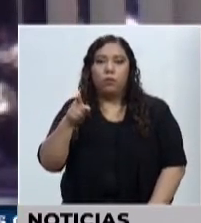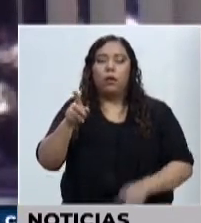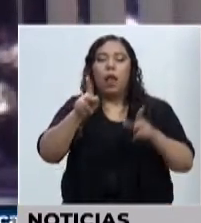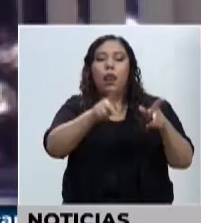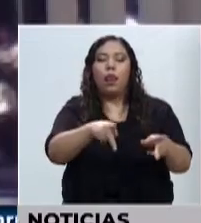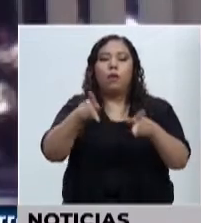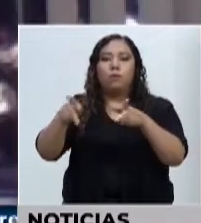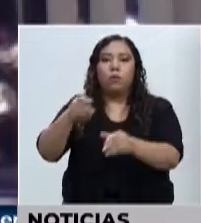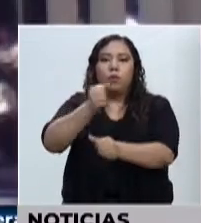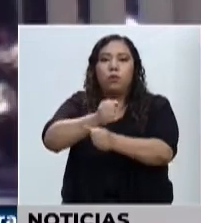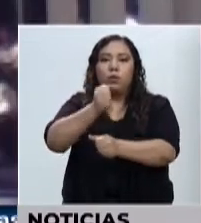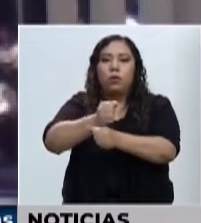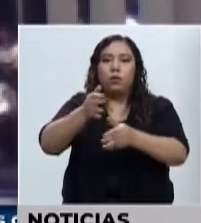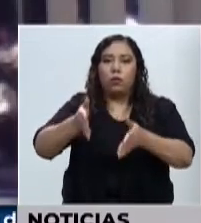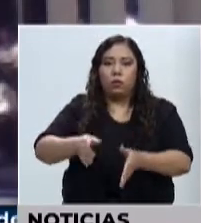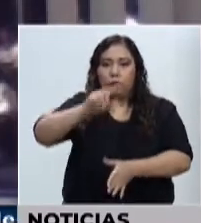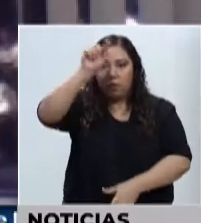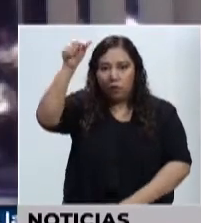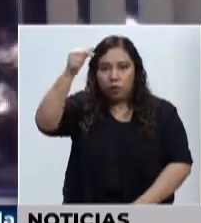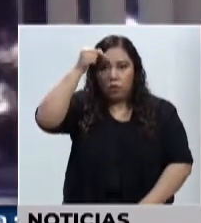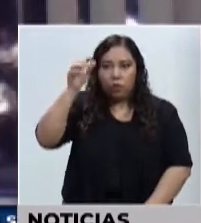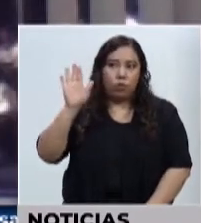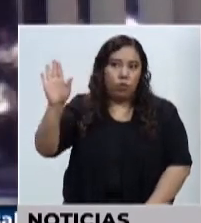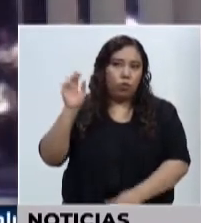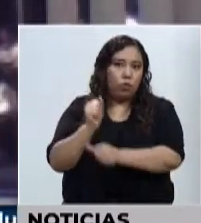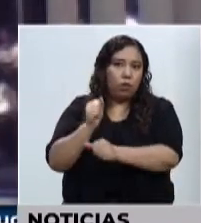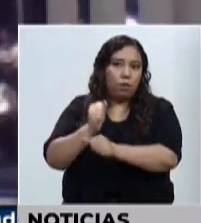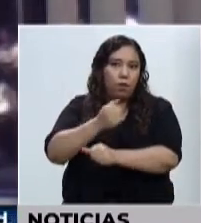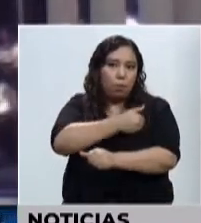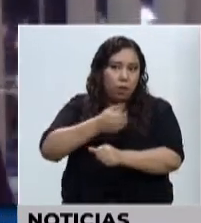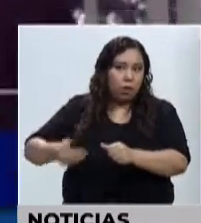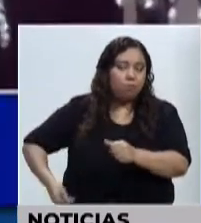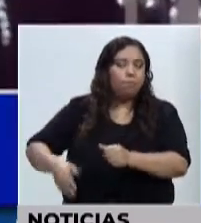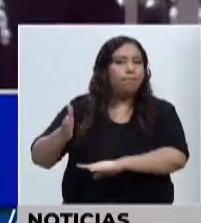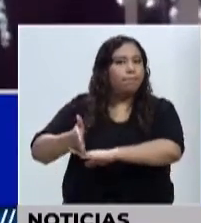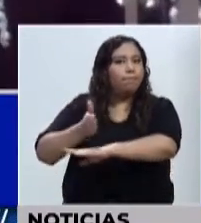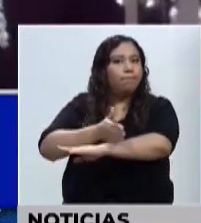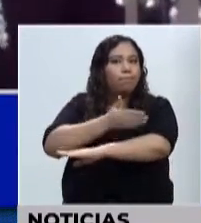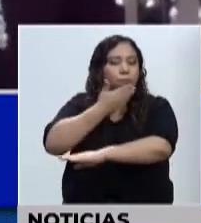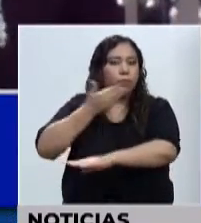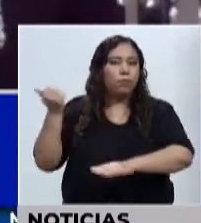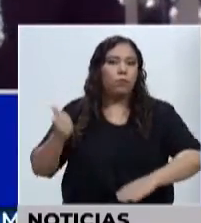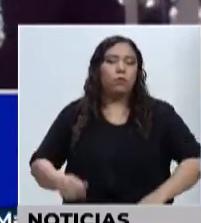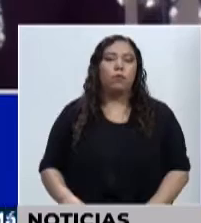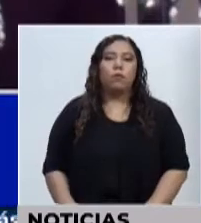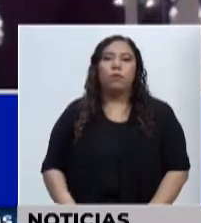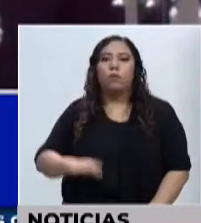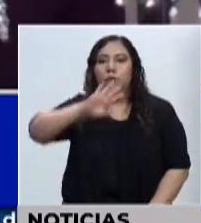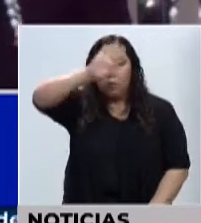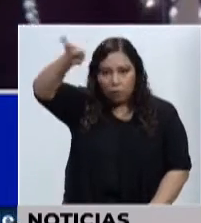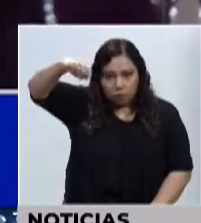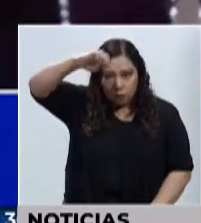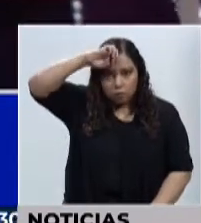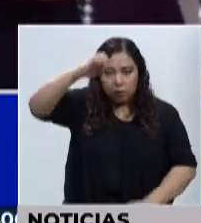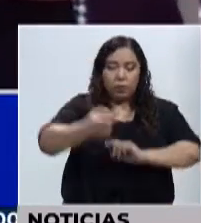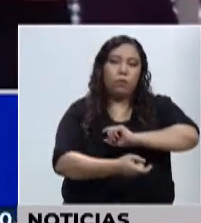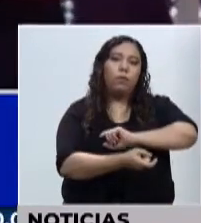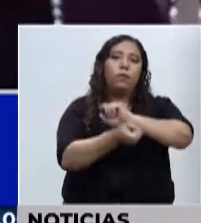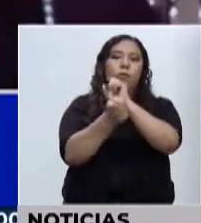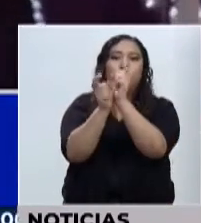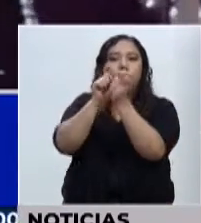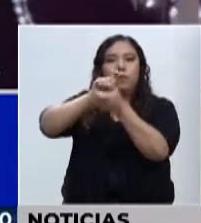su gestión también como presidente. Claro, claro. Buscar la modernización del Estado y sobre todo también